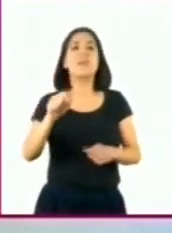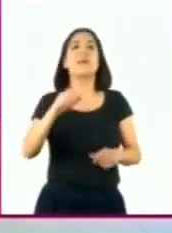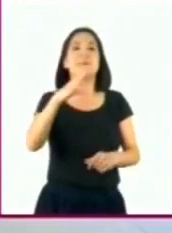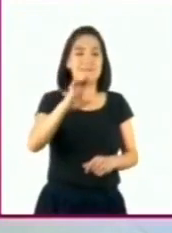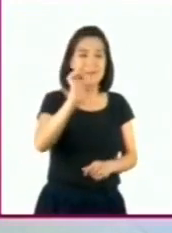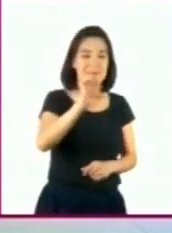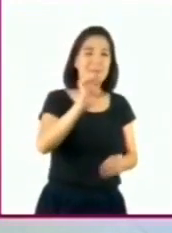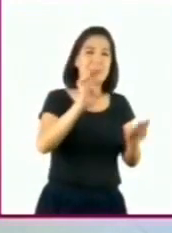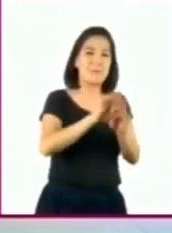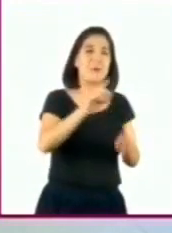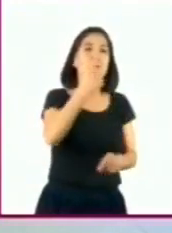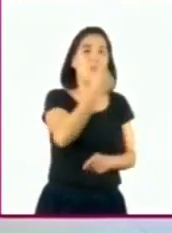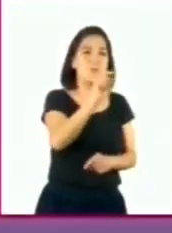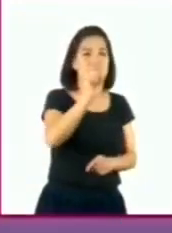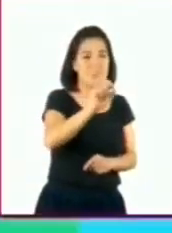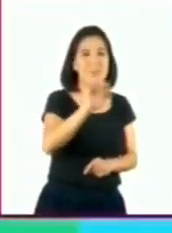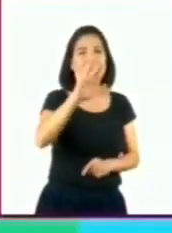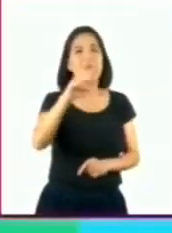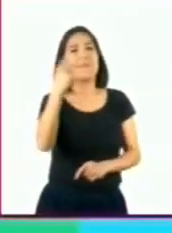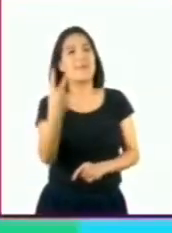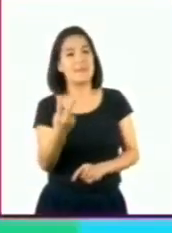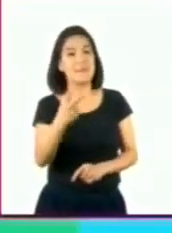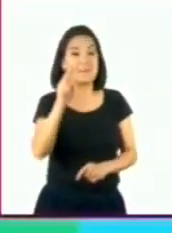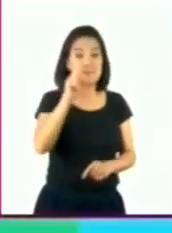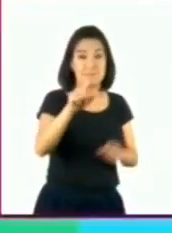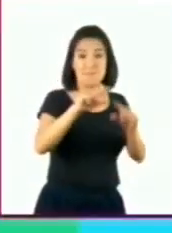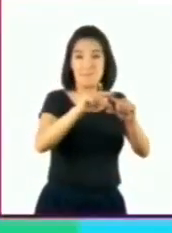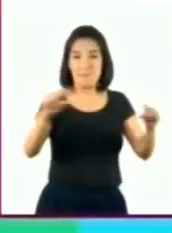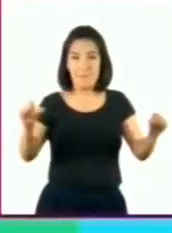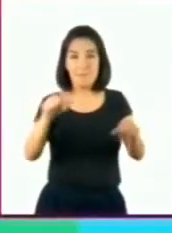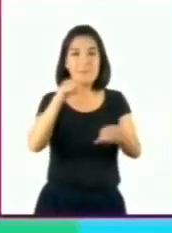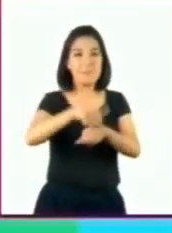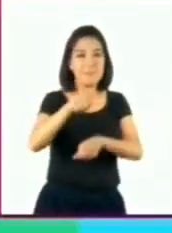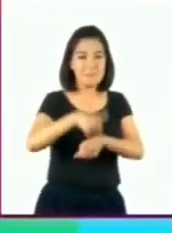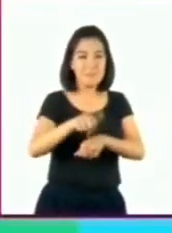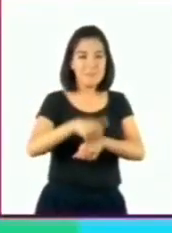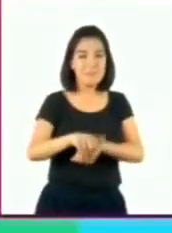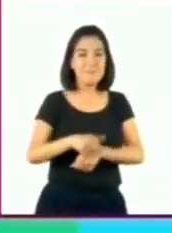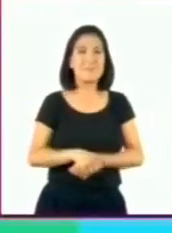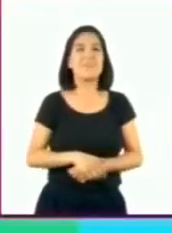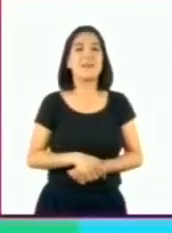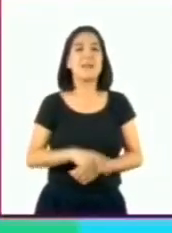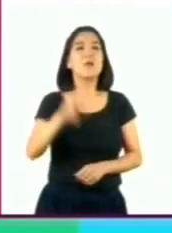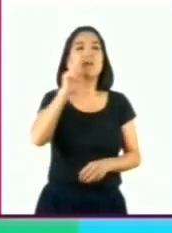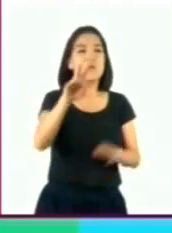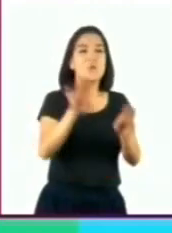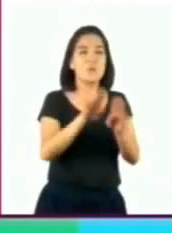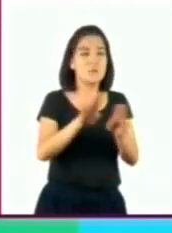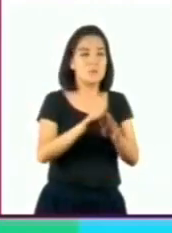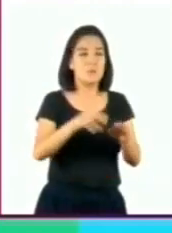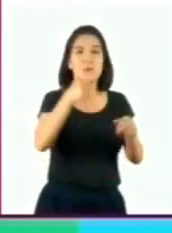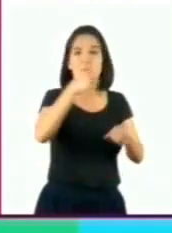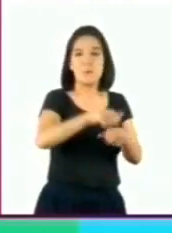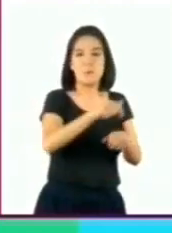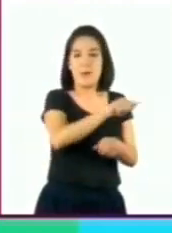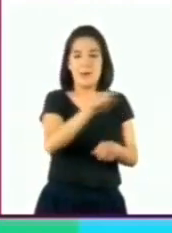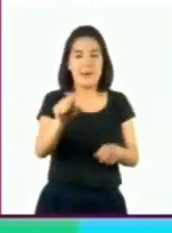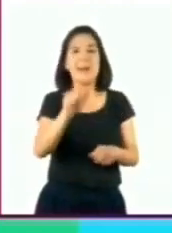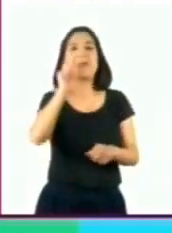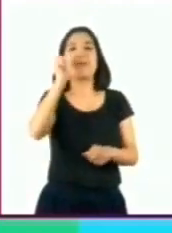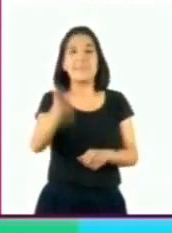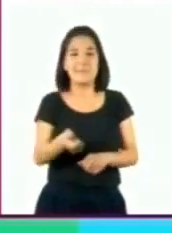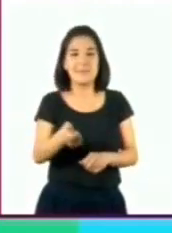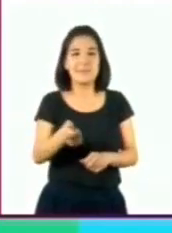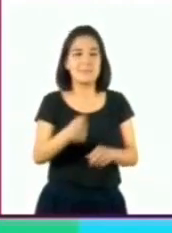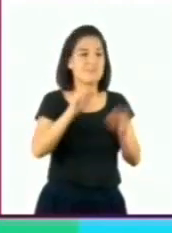52 centésimos. Para ubicar este número decimal, debemos de trazar una recta numérica, que en nuestro caso